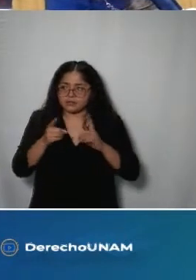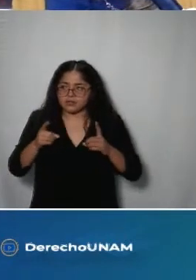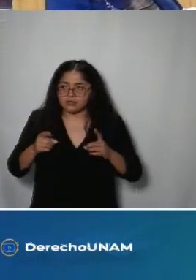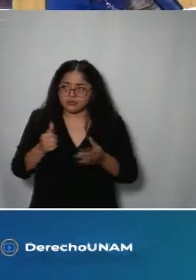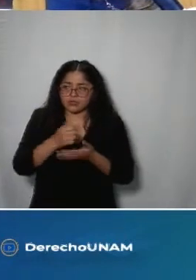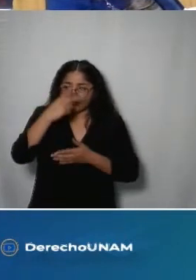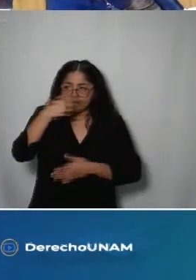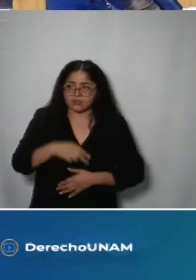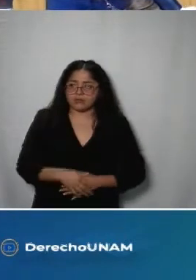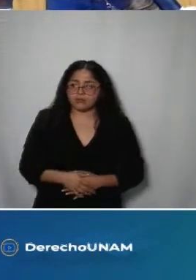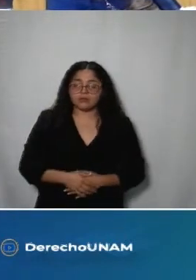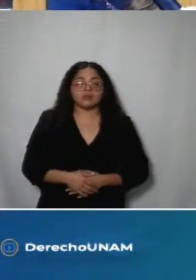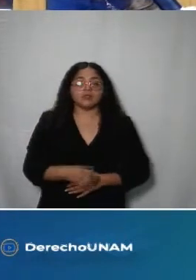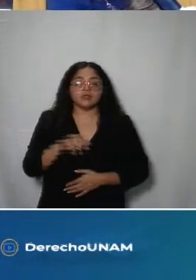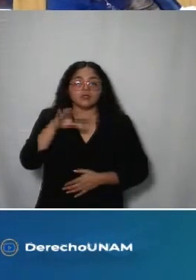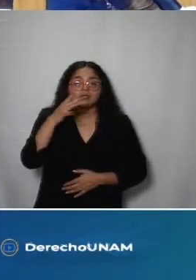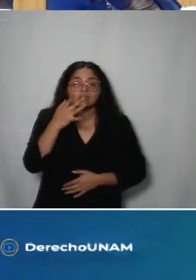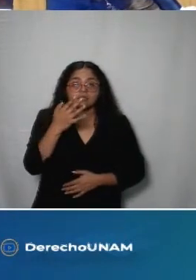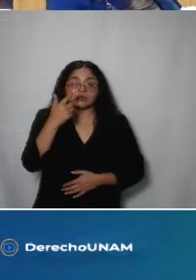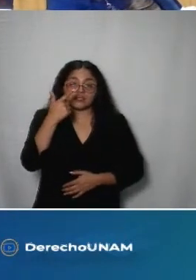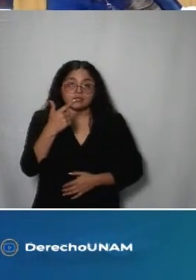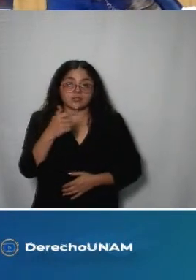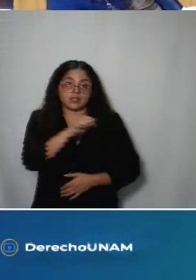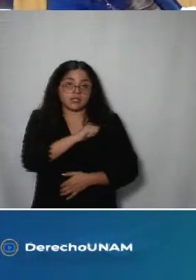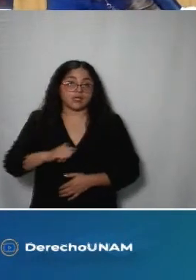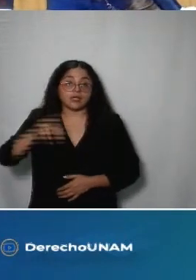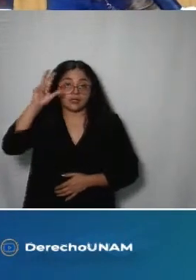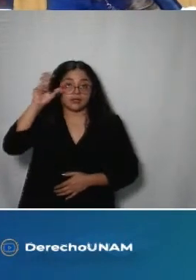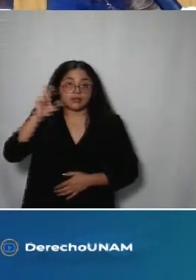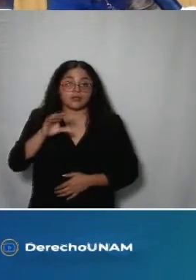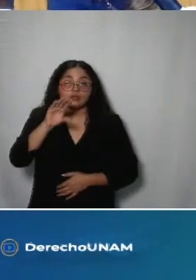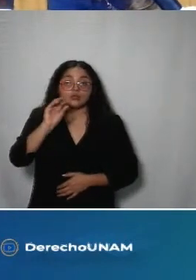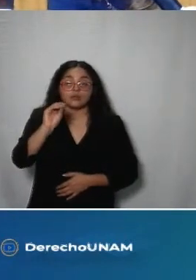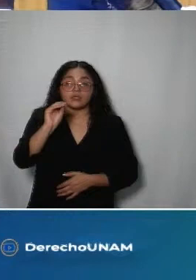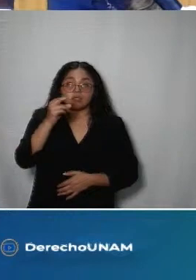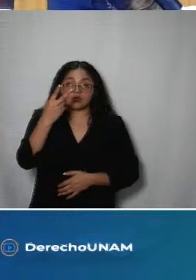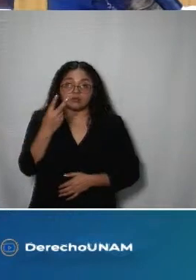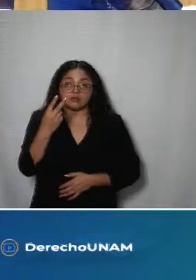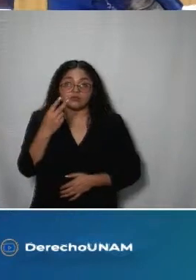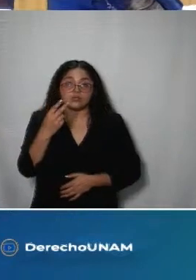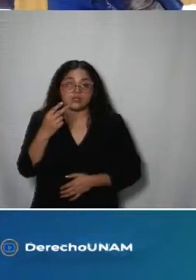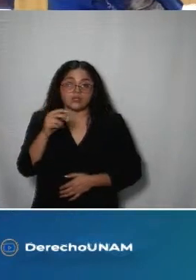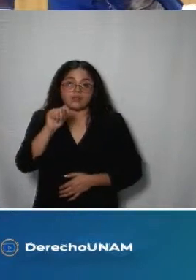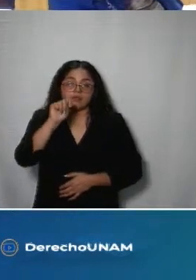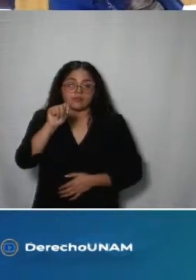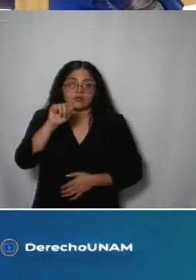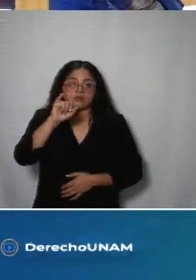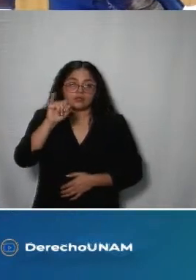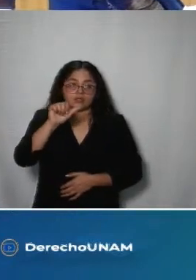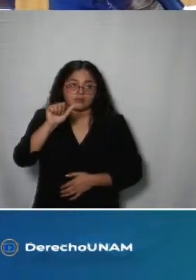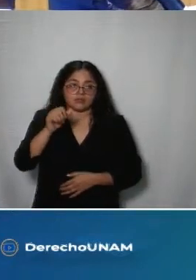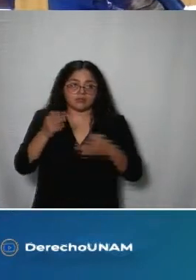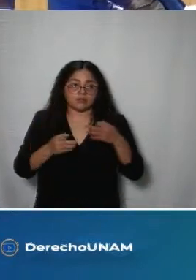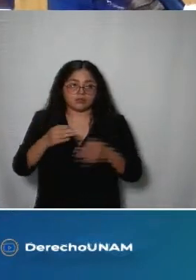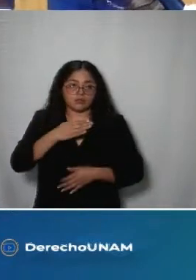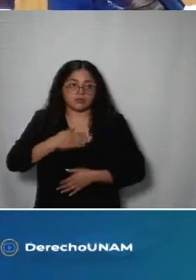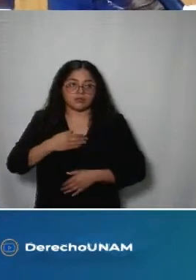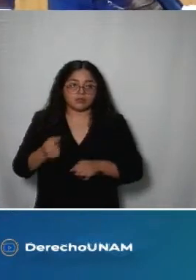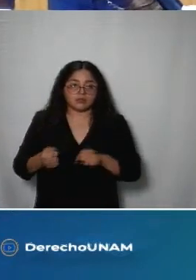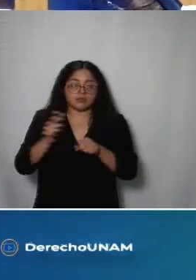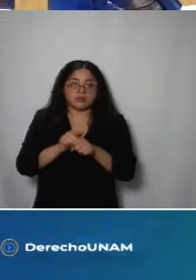y Social de la Ciudad de México 57 de la Alcaldía Miguel Hidalgo 92 del Tribunal de Justicia Administrativa de la Ciudad de México